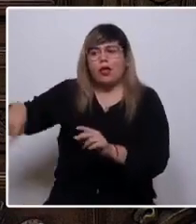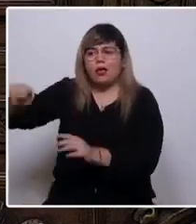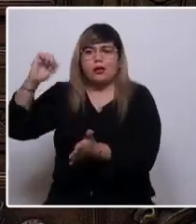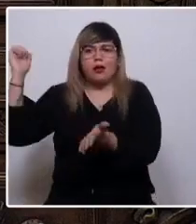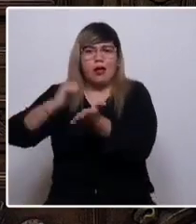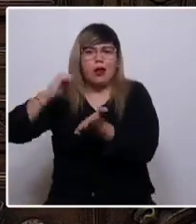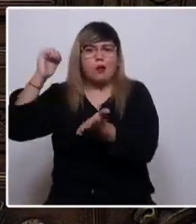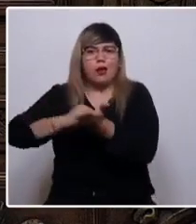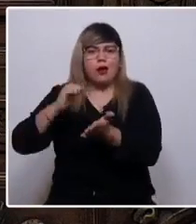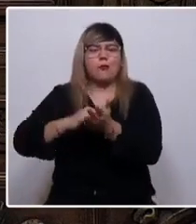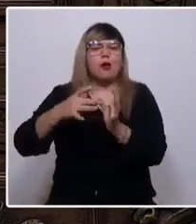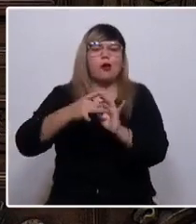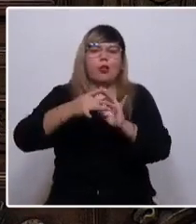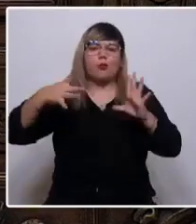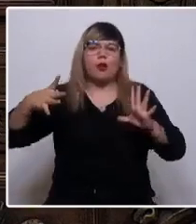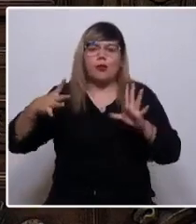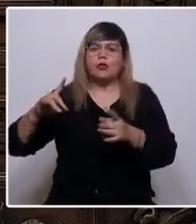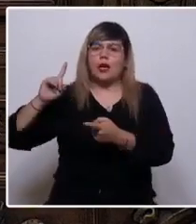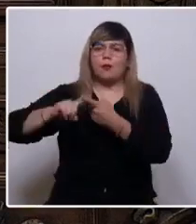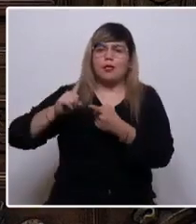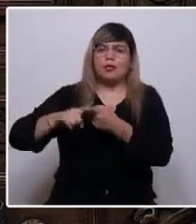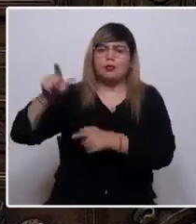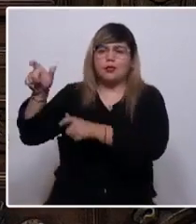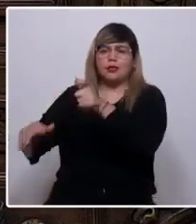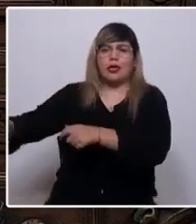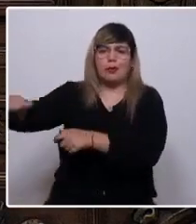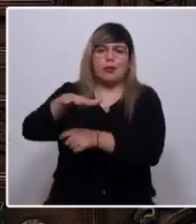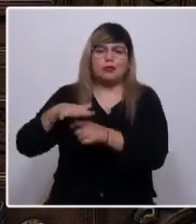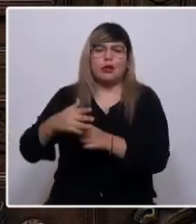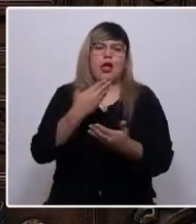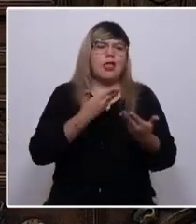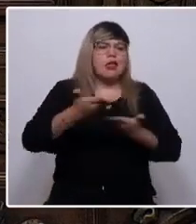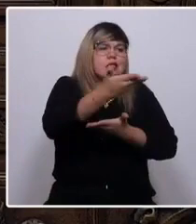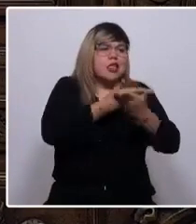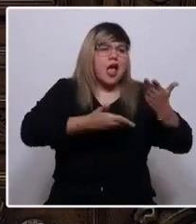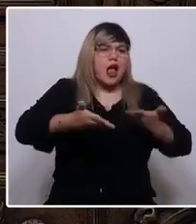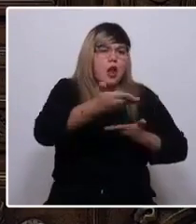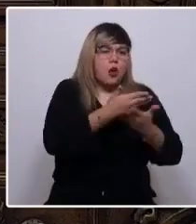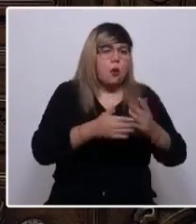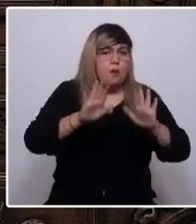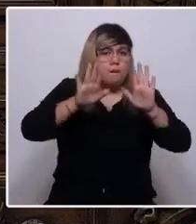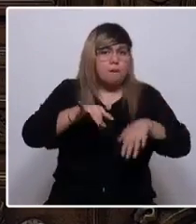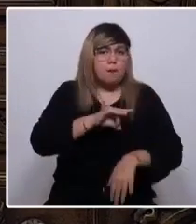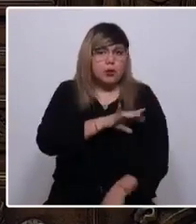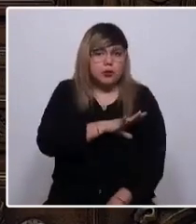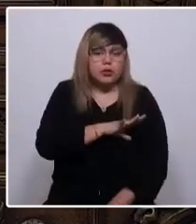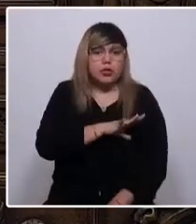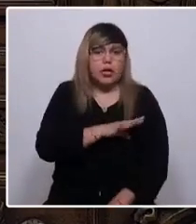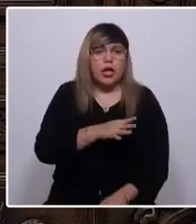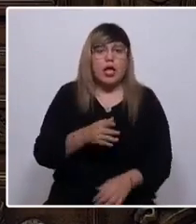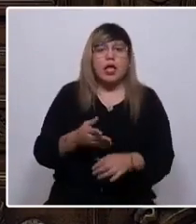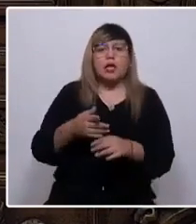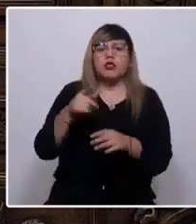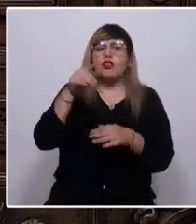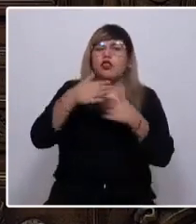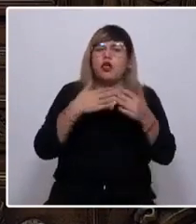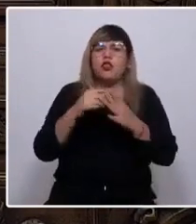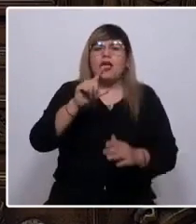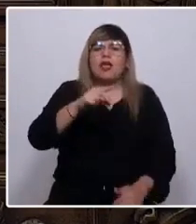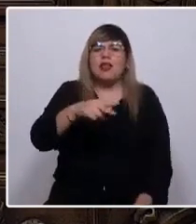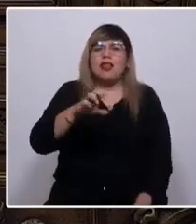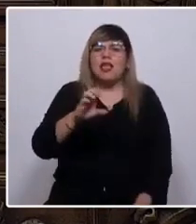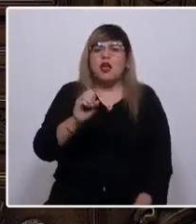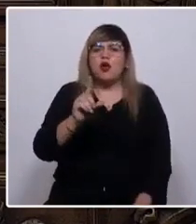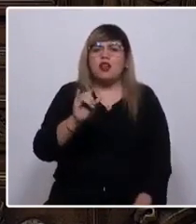democracia, participación popular y diálogo. Y en ese mismo Chile, donde se ha sembrado el neoliberalismo, debemos